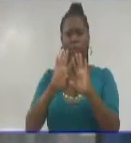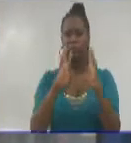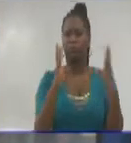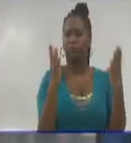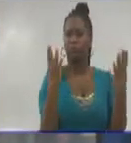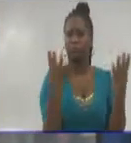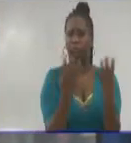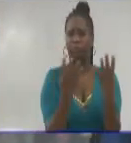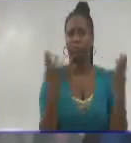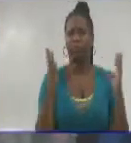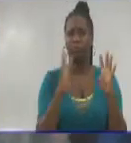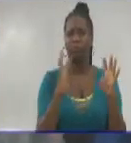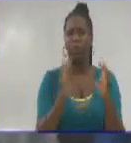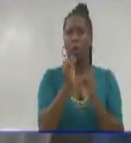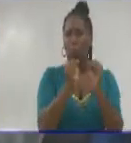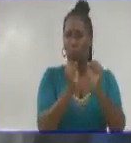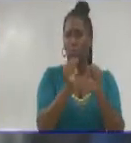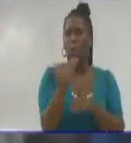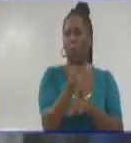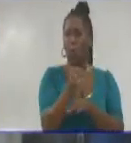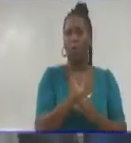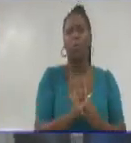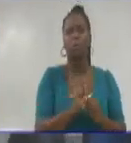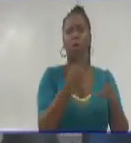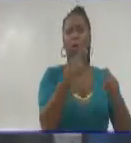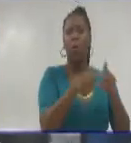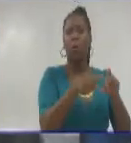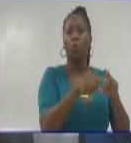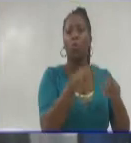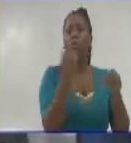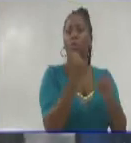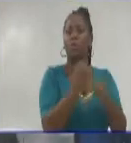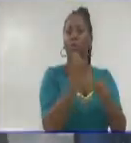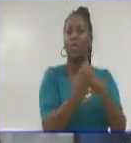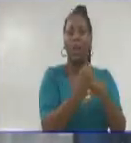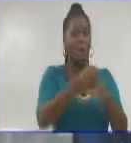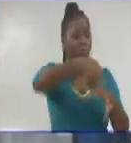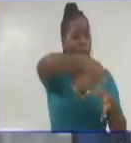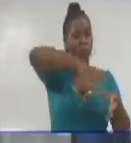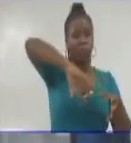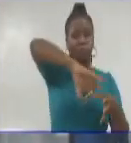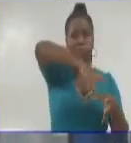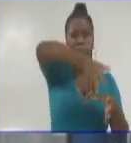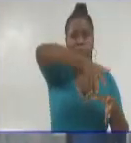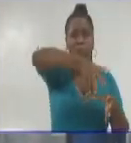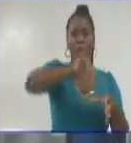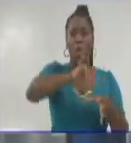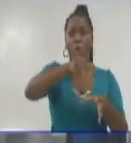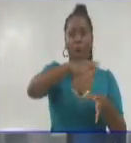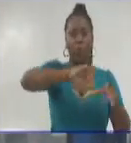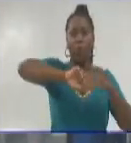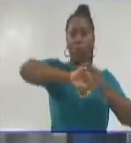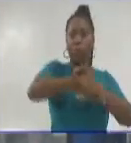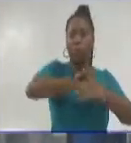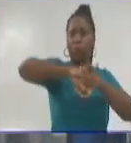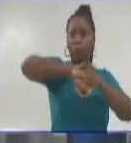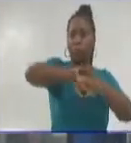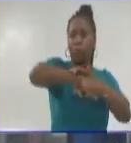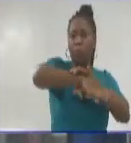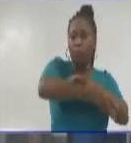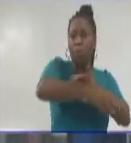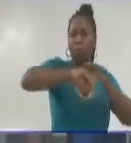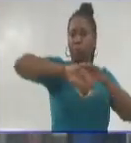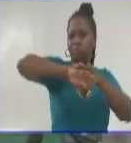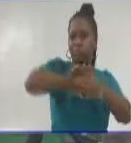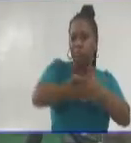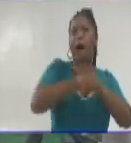el tema de los cilindros, los viradores y mucho trabajo de bailaría que tenemos que irlo trabajando. En el área de los molinos, que independientemente